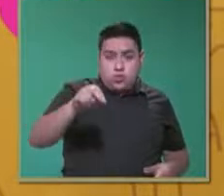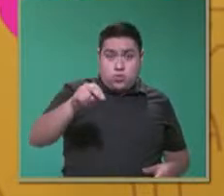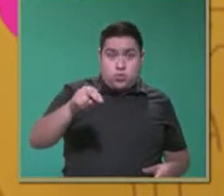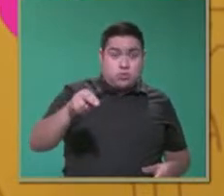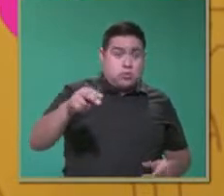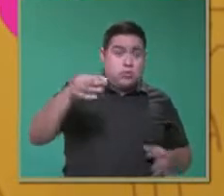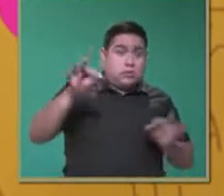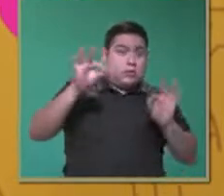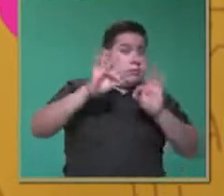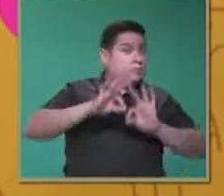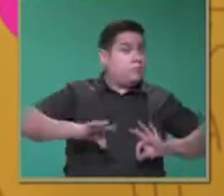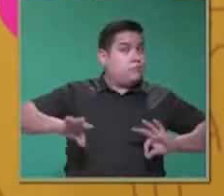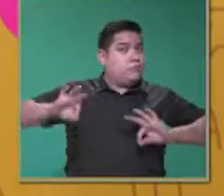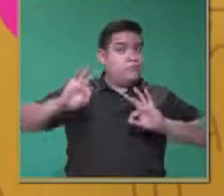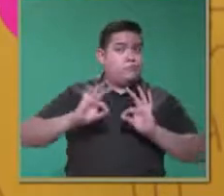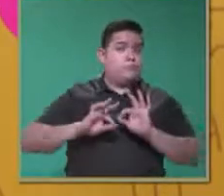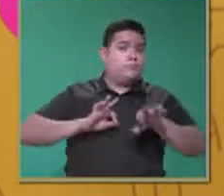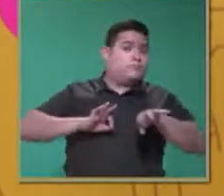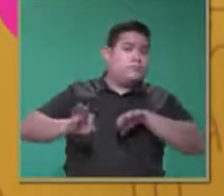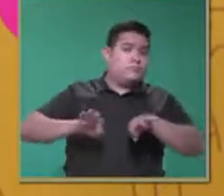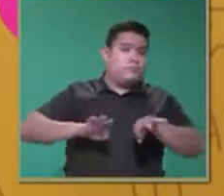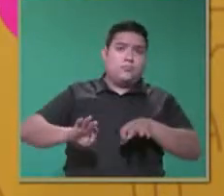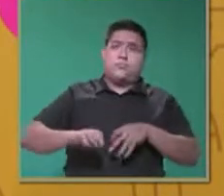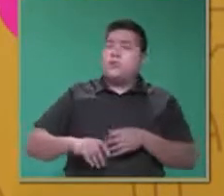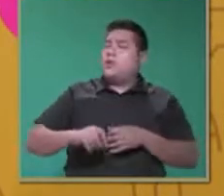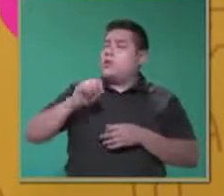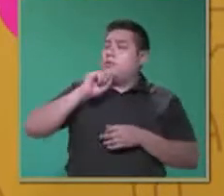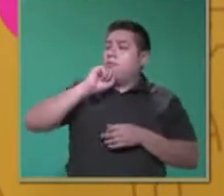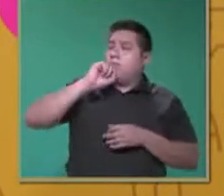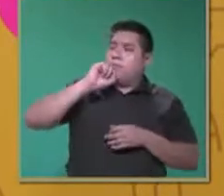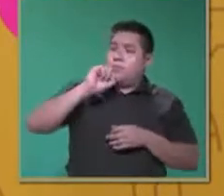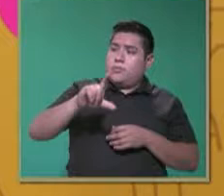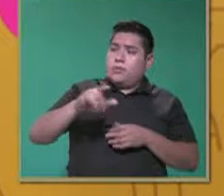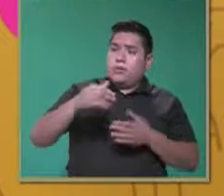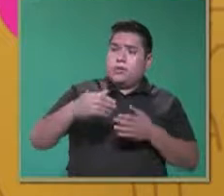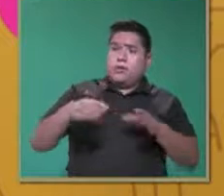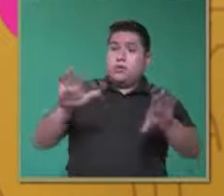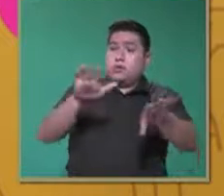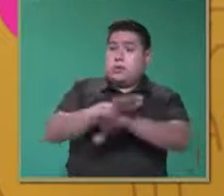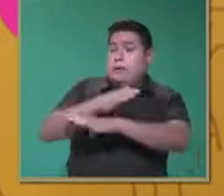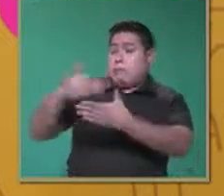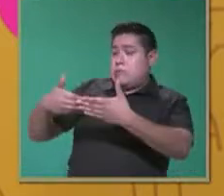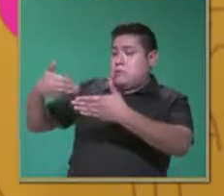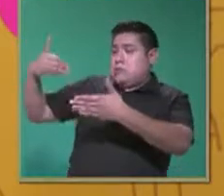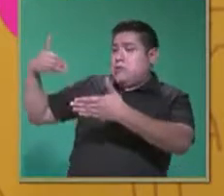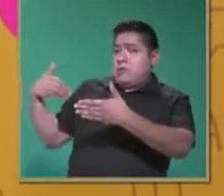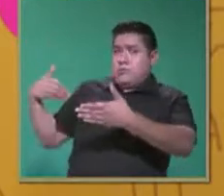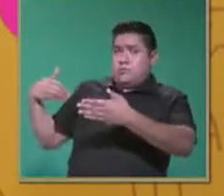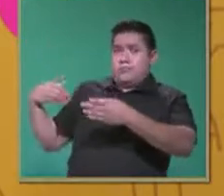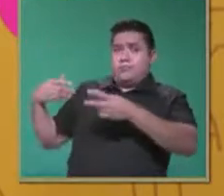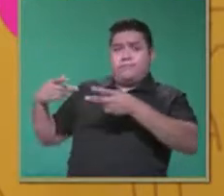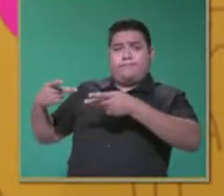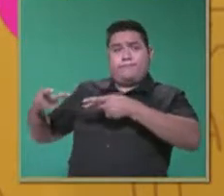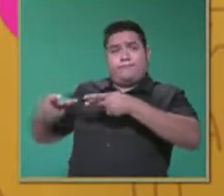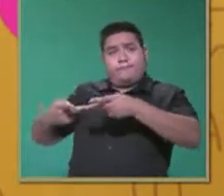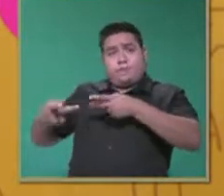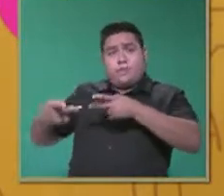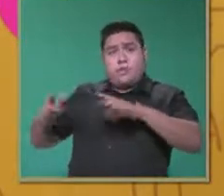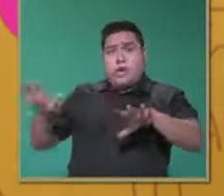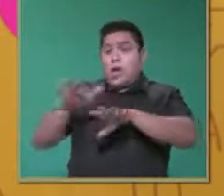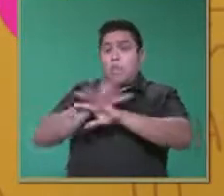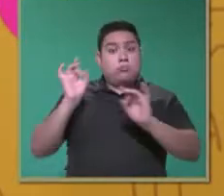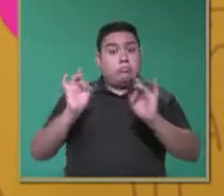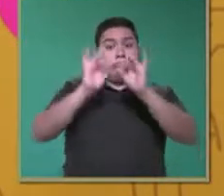menos posibles. También les había mencionado anticipar cambios. No podemos hacer cambios de